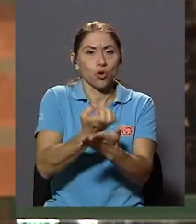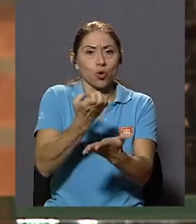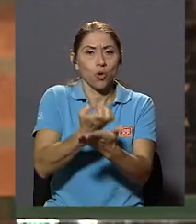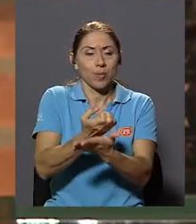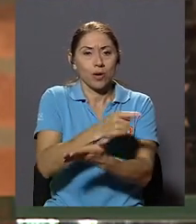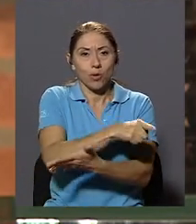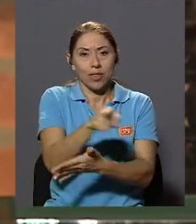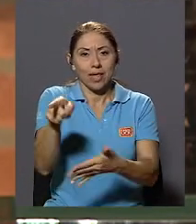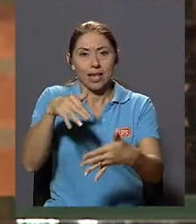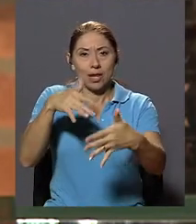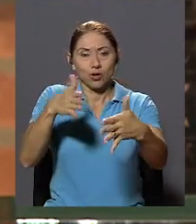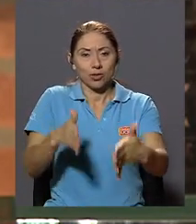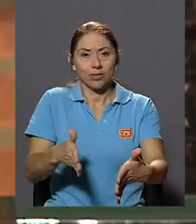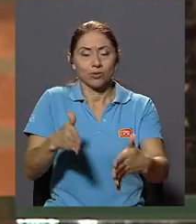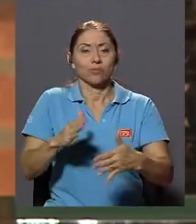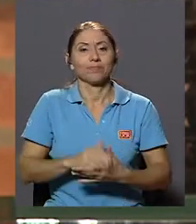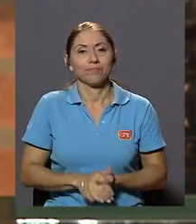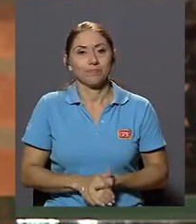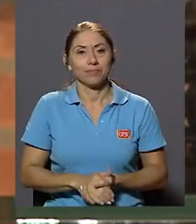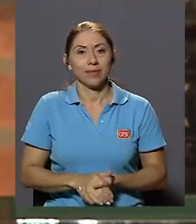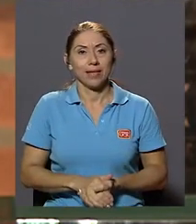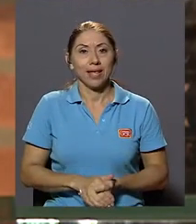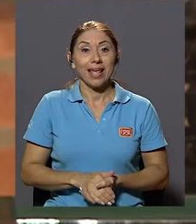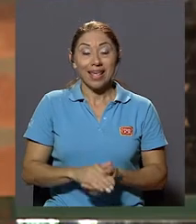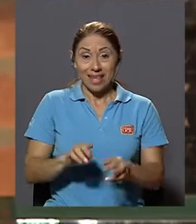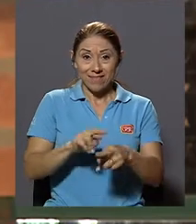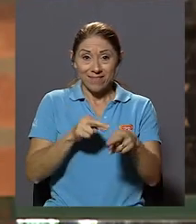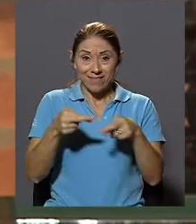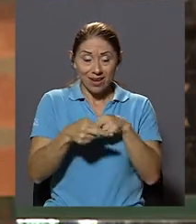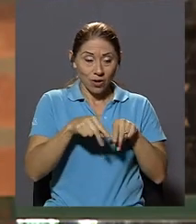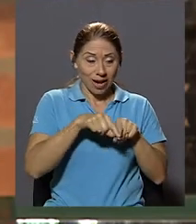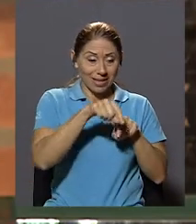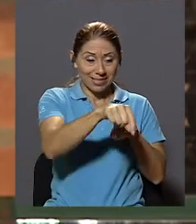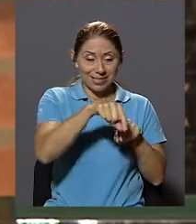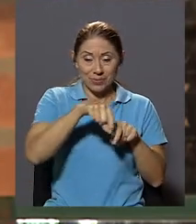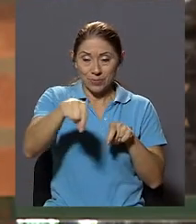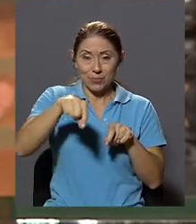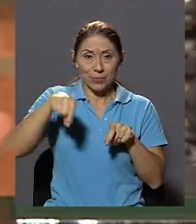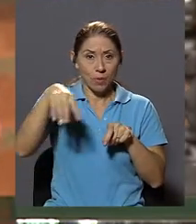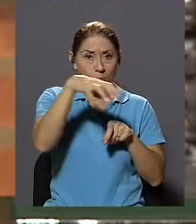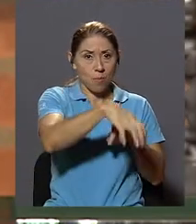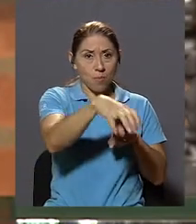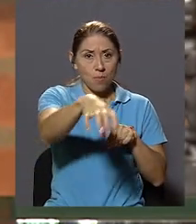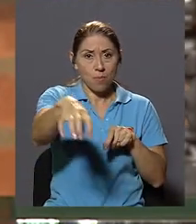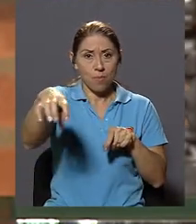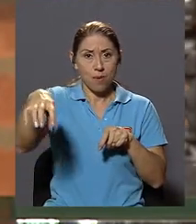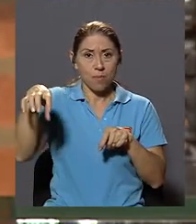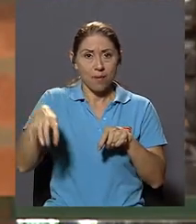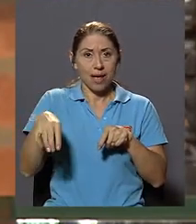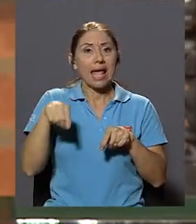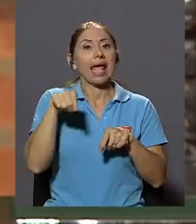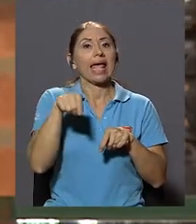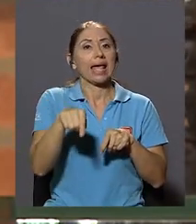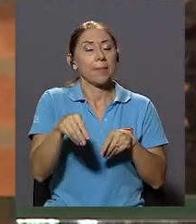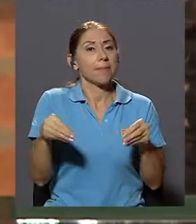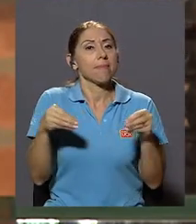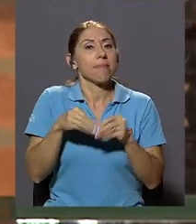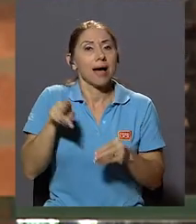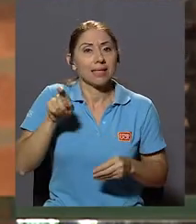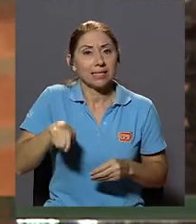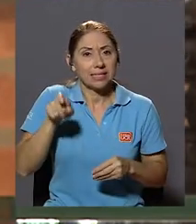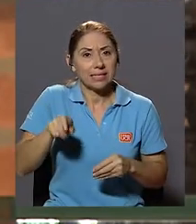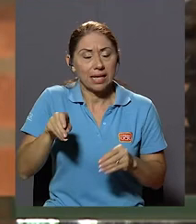De nuestra población Estudiantil Y en las sedes Regionales Esto es Todavía Más Más necesario